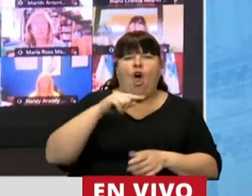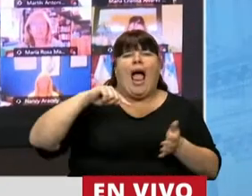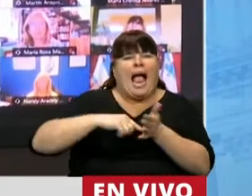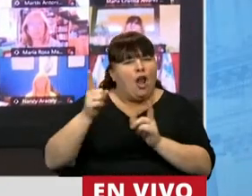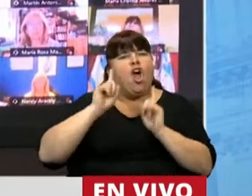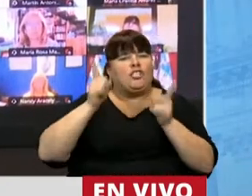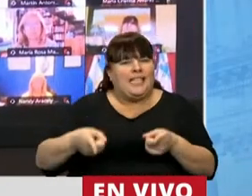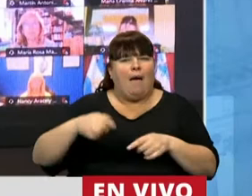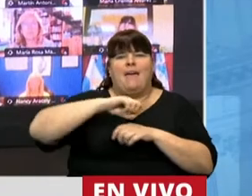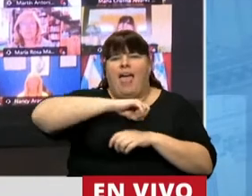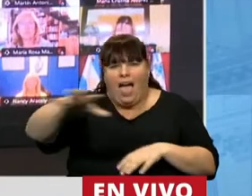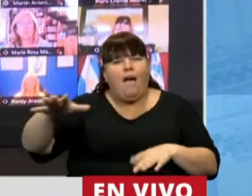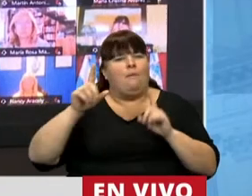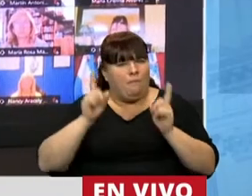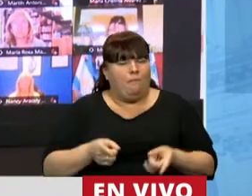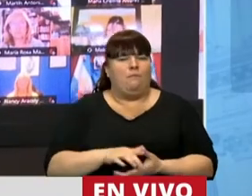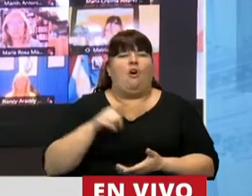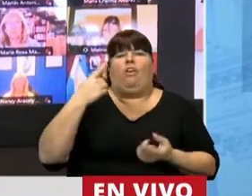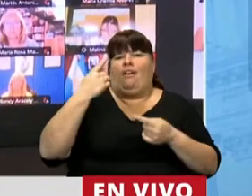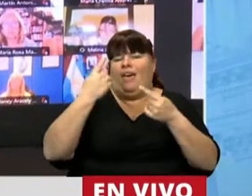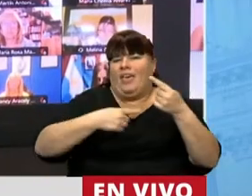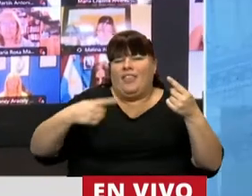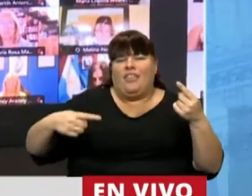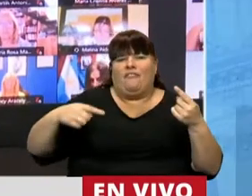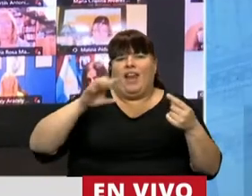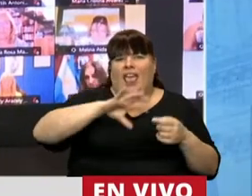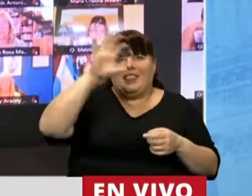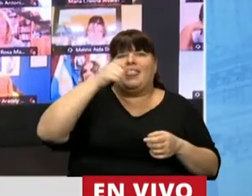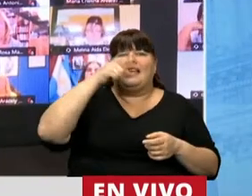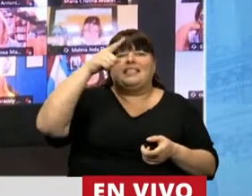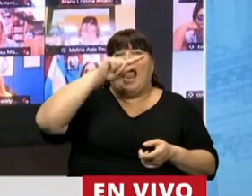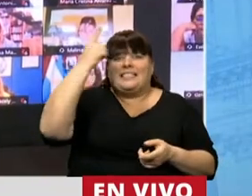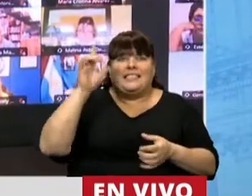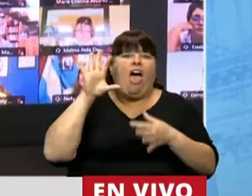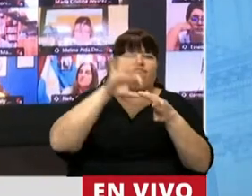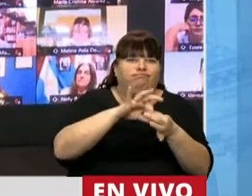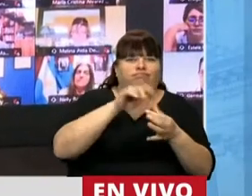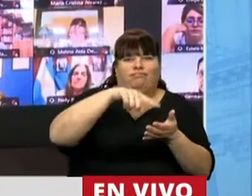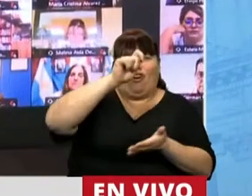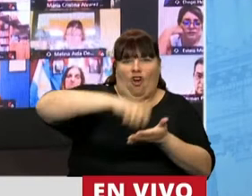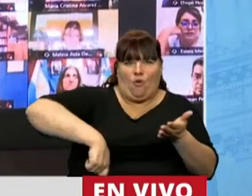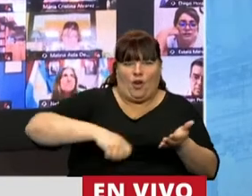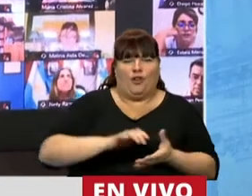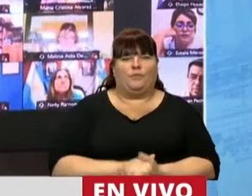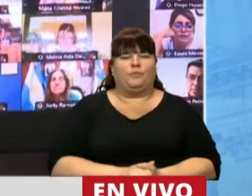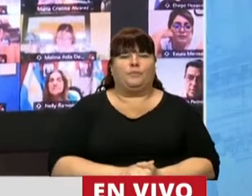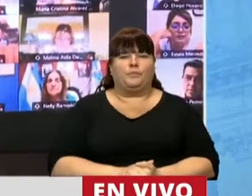urbanas, sino también a las zonas rurales de los diversos estados que vayan ratificando este convenio.